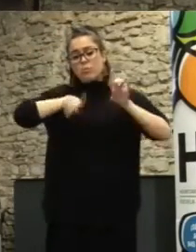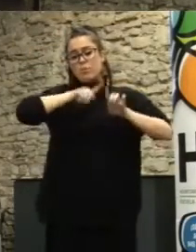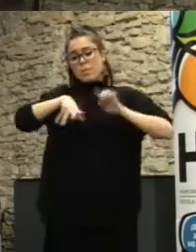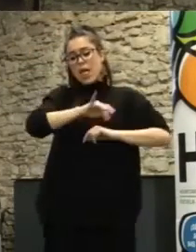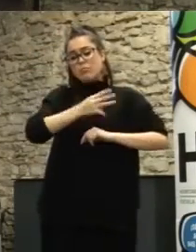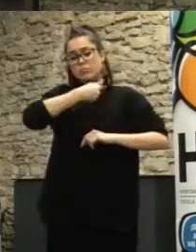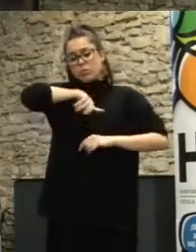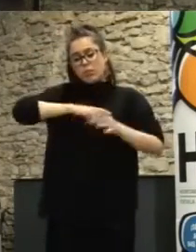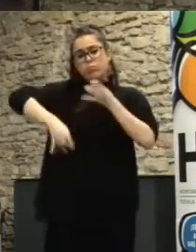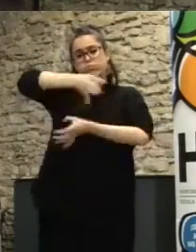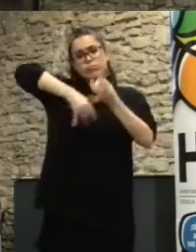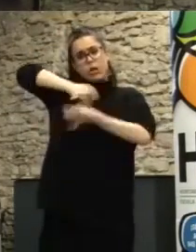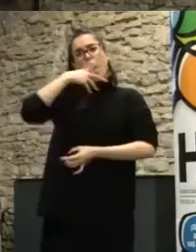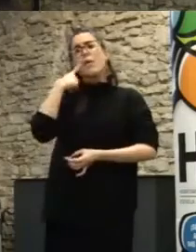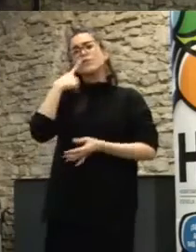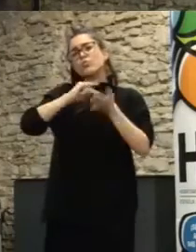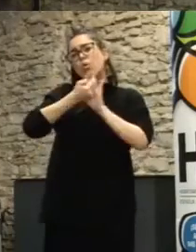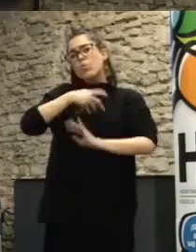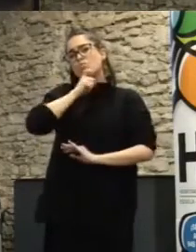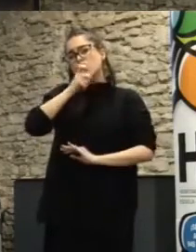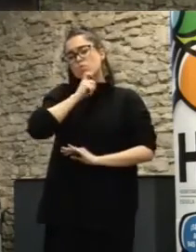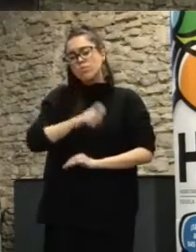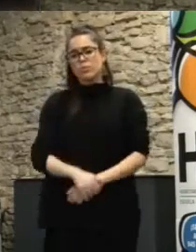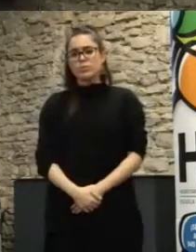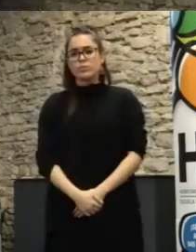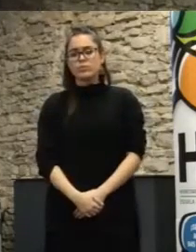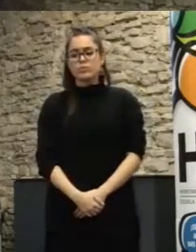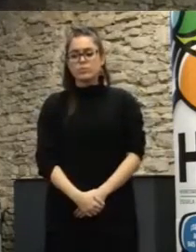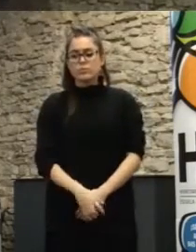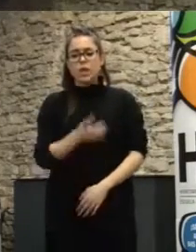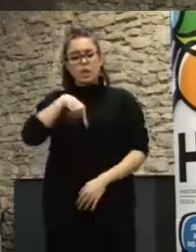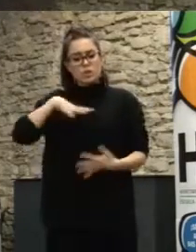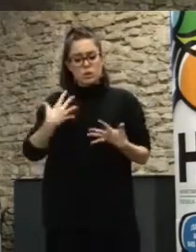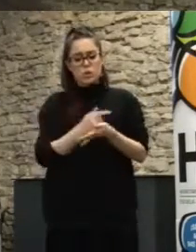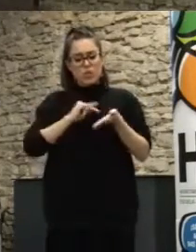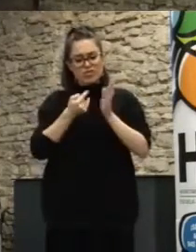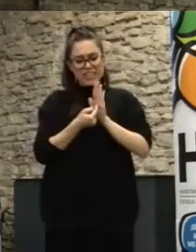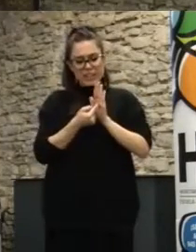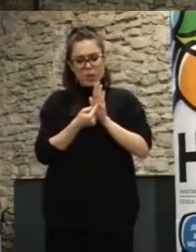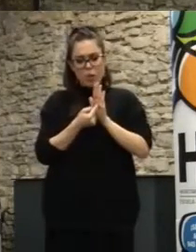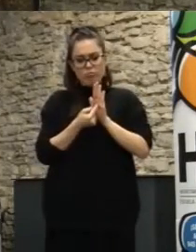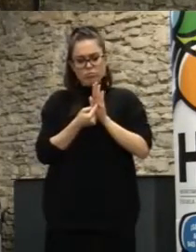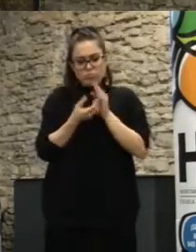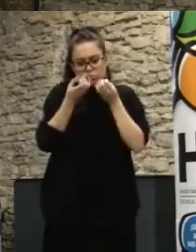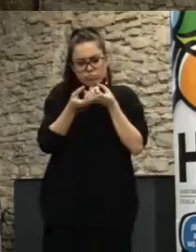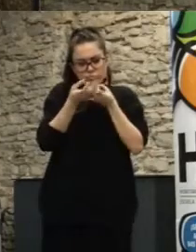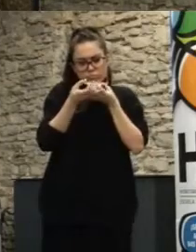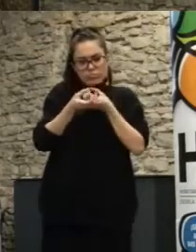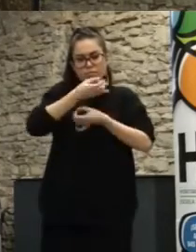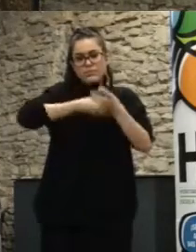hipótesis de cómo podríamos solucionarla y vamos de manera técnica a trabajarlo a partir de ahí